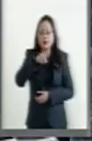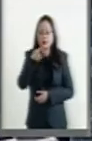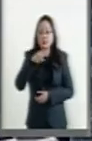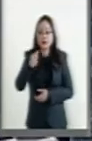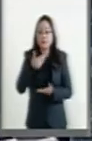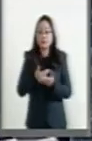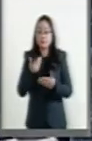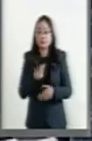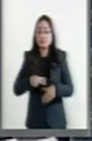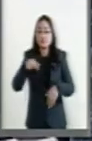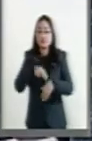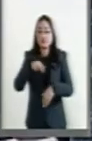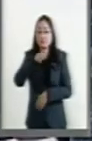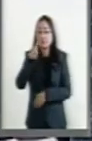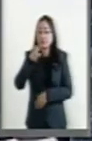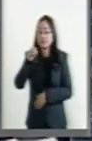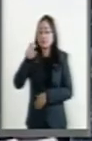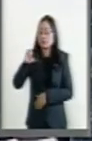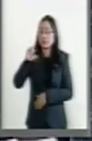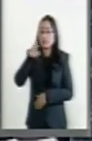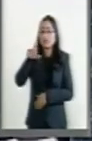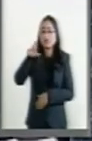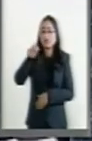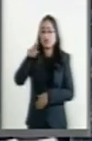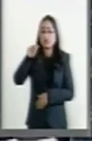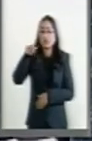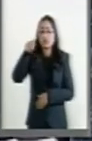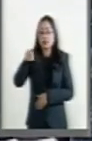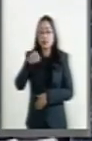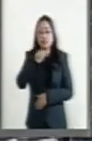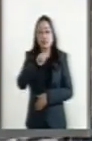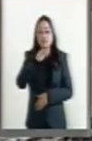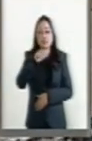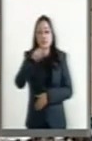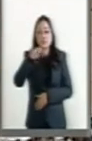Palabra el senador Zoe Robledo Aburto. Gracias.